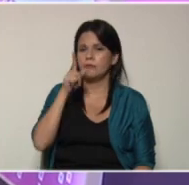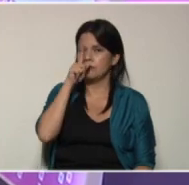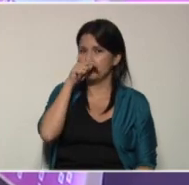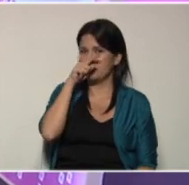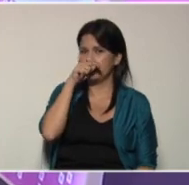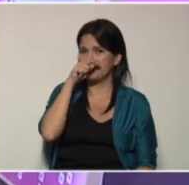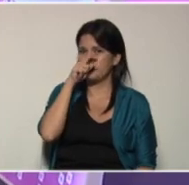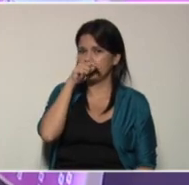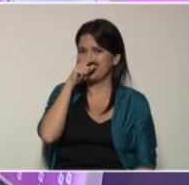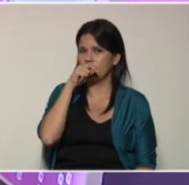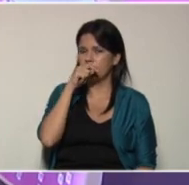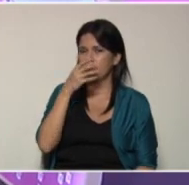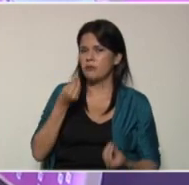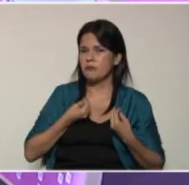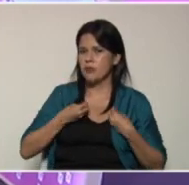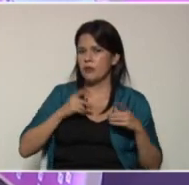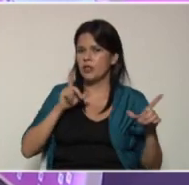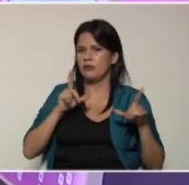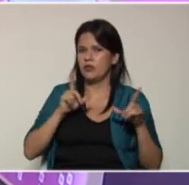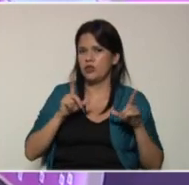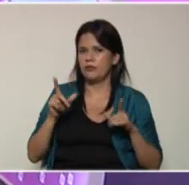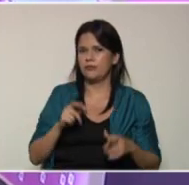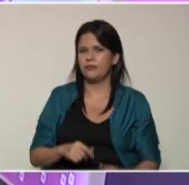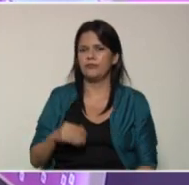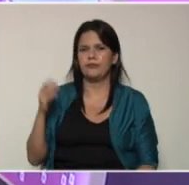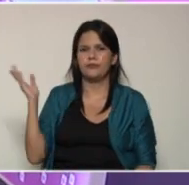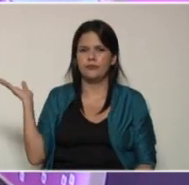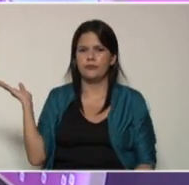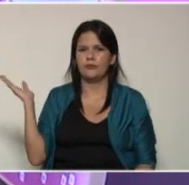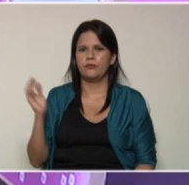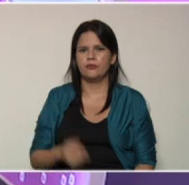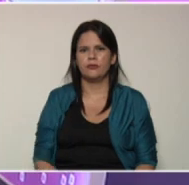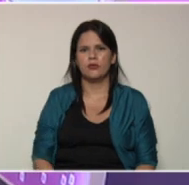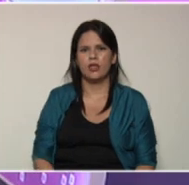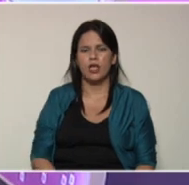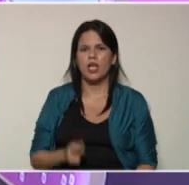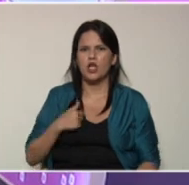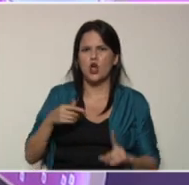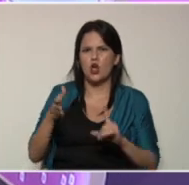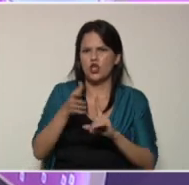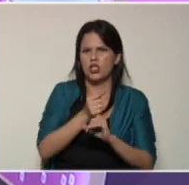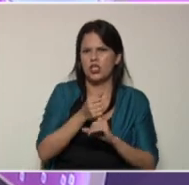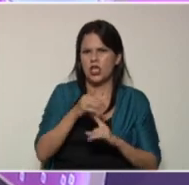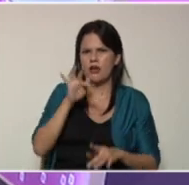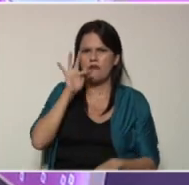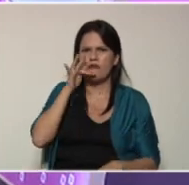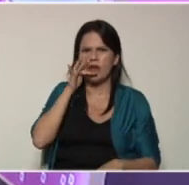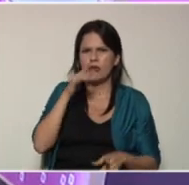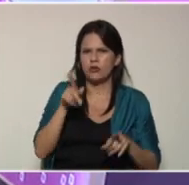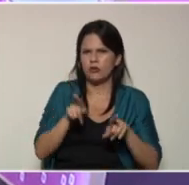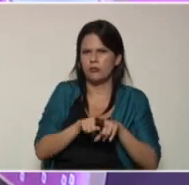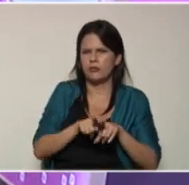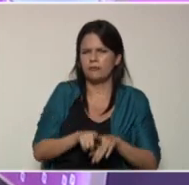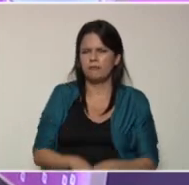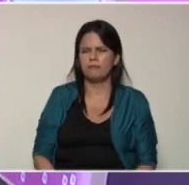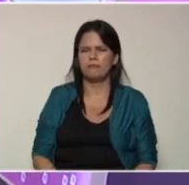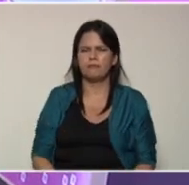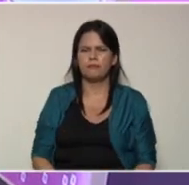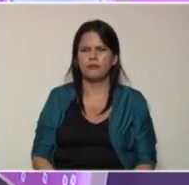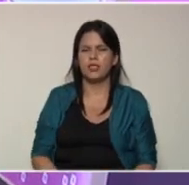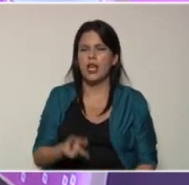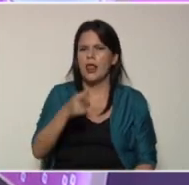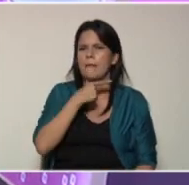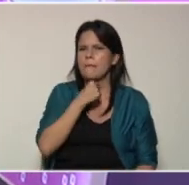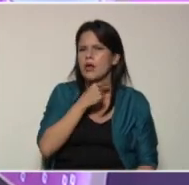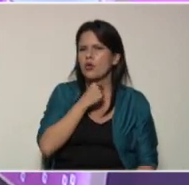arroba vive tv oficial uno y nos consigues en Facebook como vive tv oficial. das me gusta a esa página que te